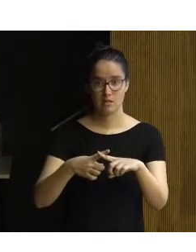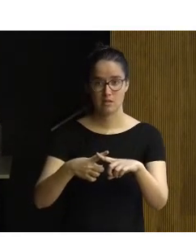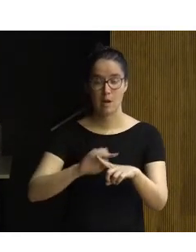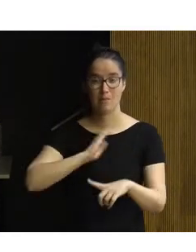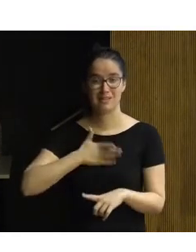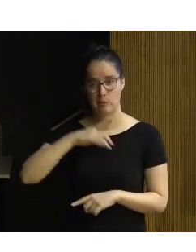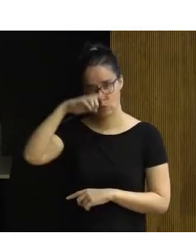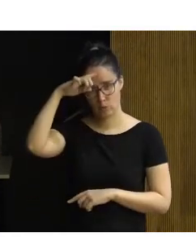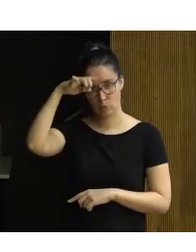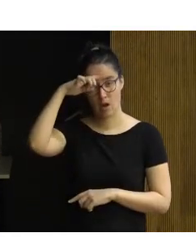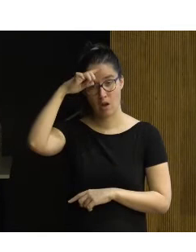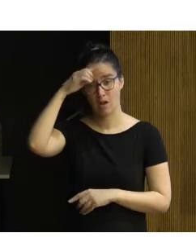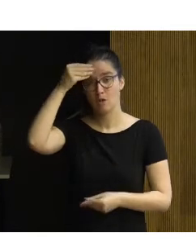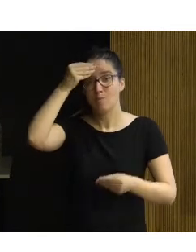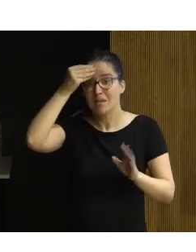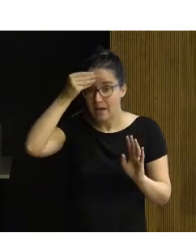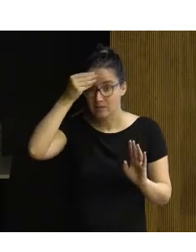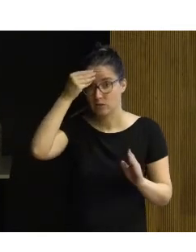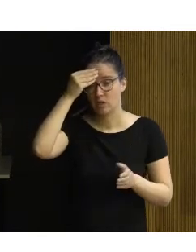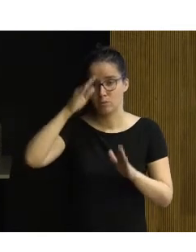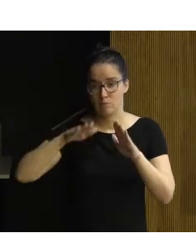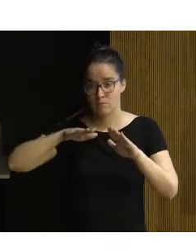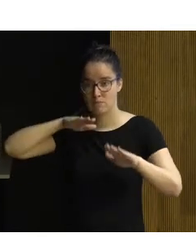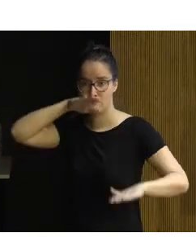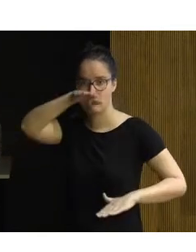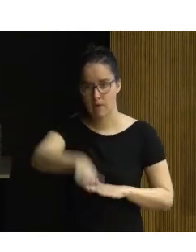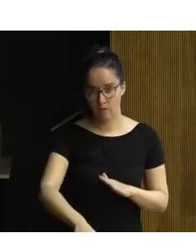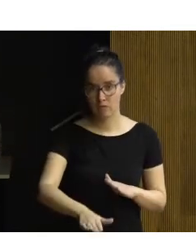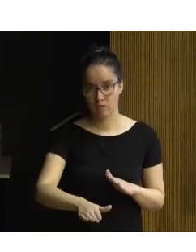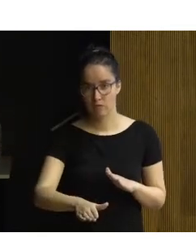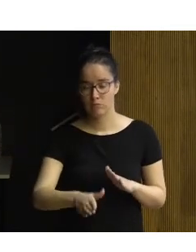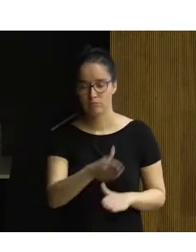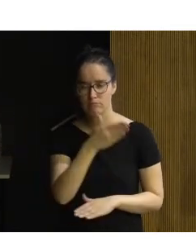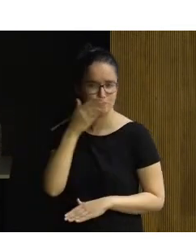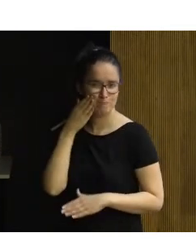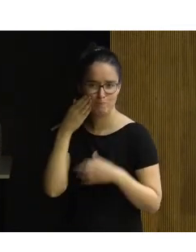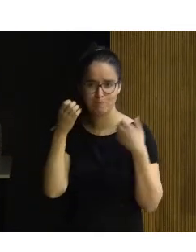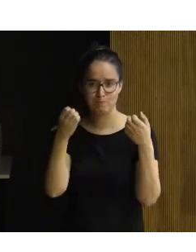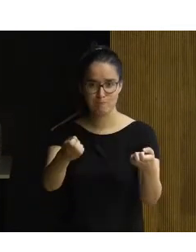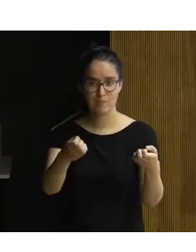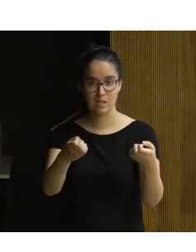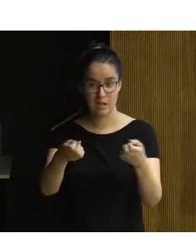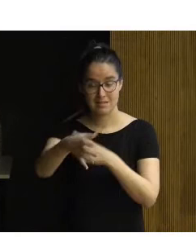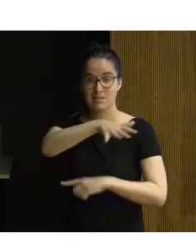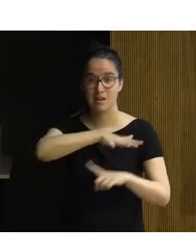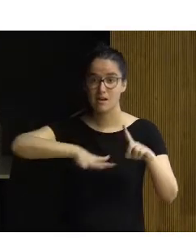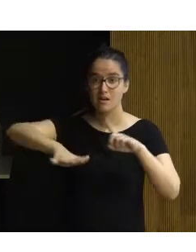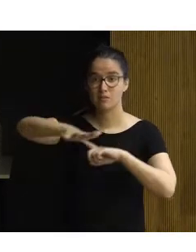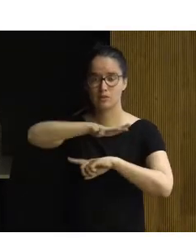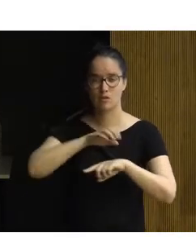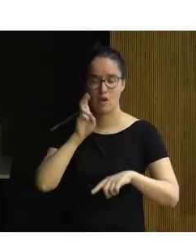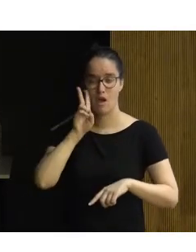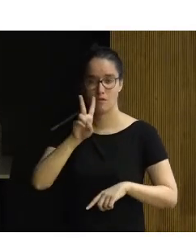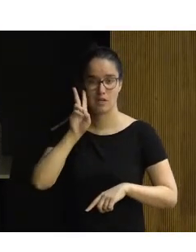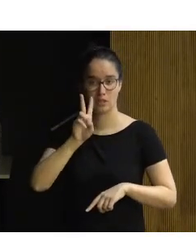patrimonio cultural. Creo que es un paso adelante. Nos enorgullece que este entorno haya visto